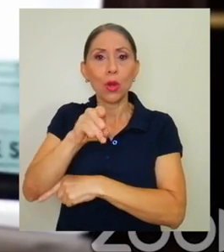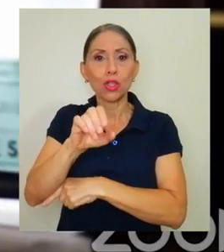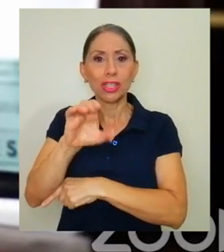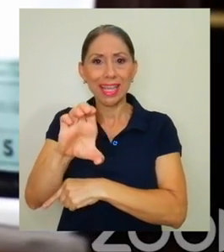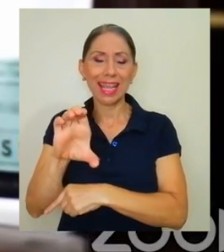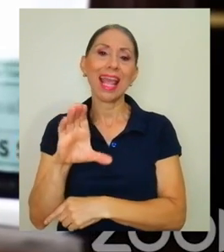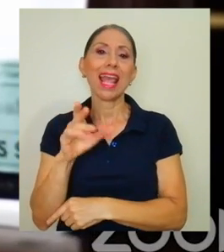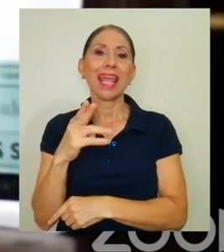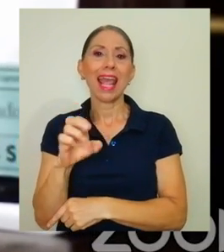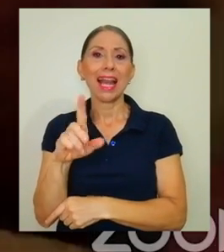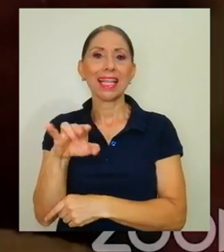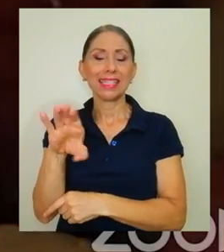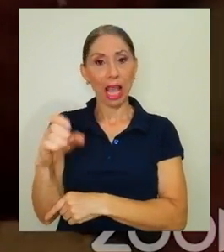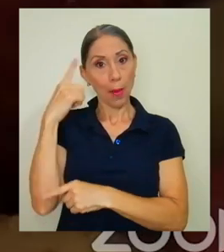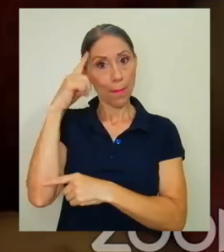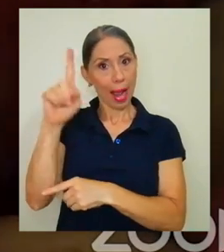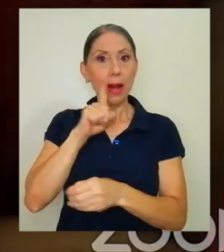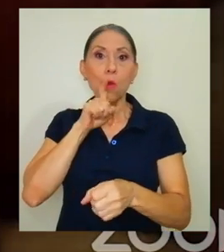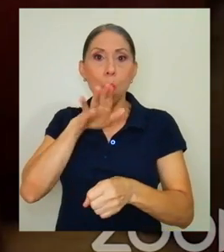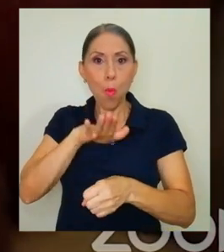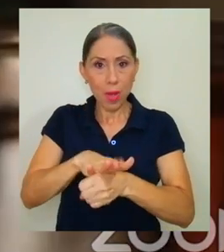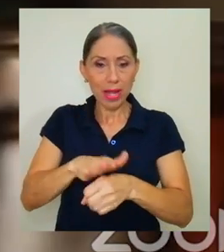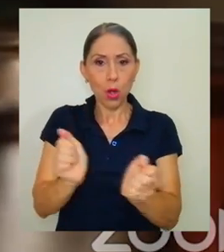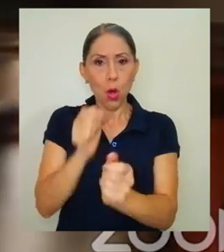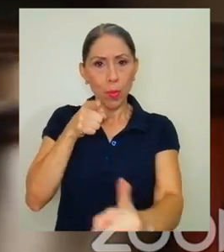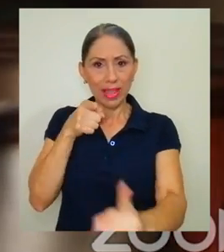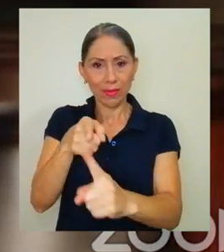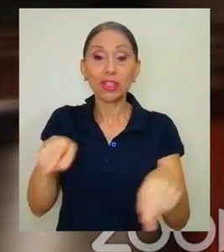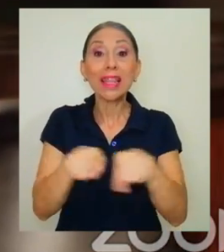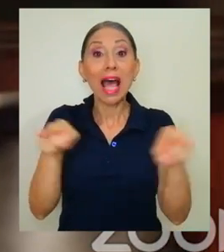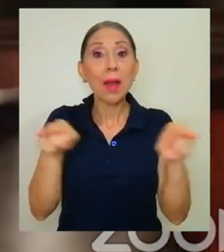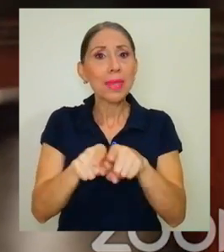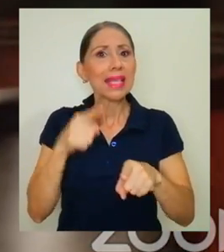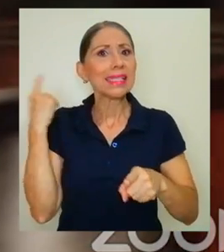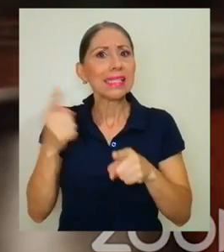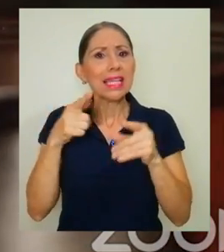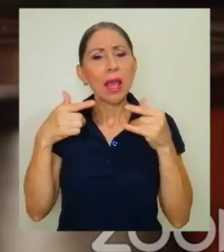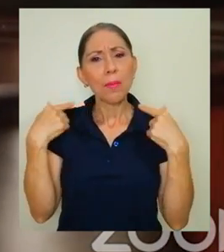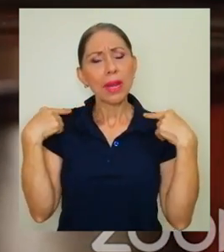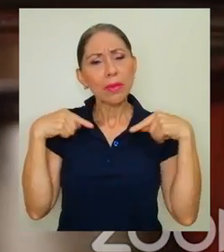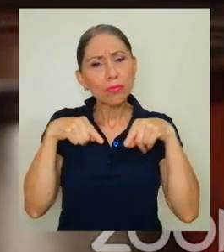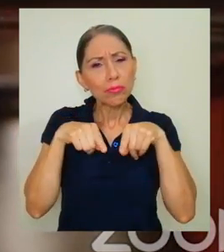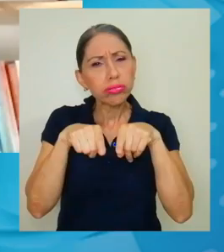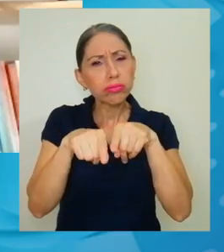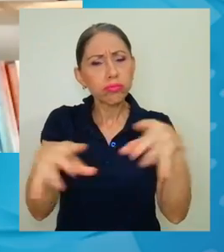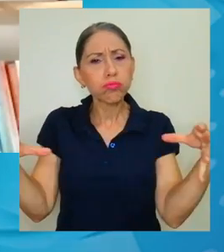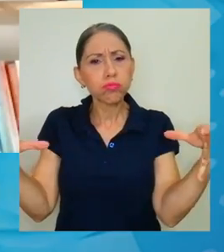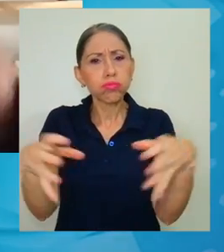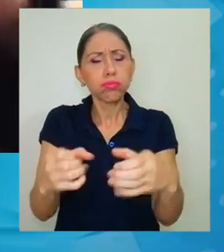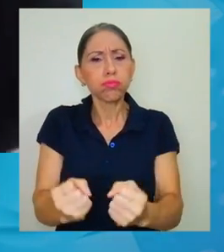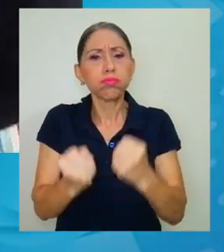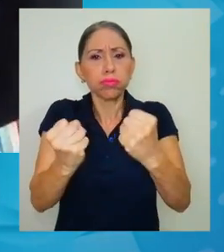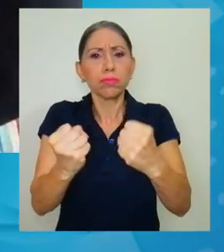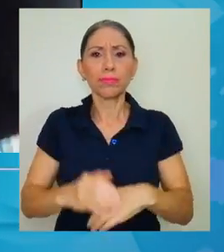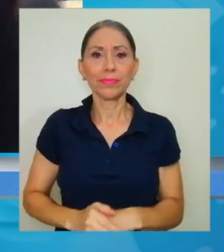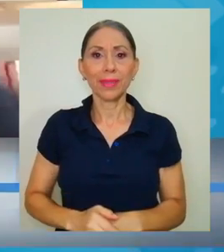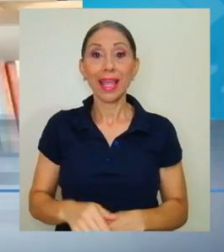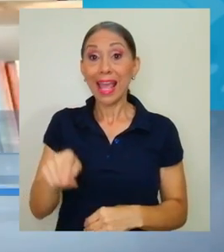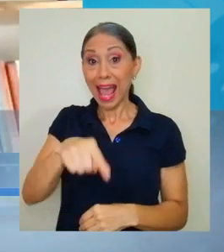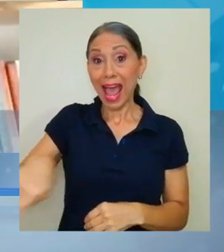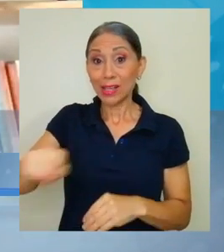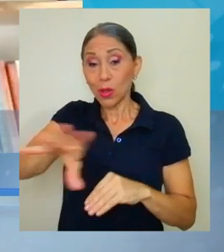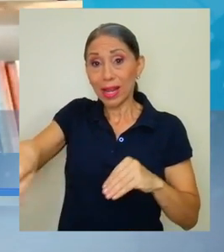ELICE, para el cumplimiento de objetivos. Además, fomentará una sinergia permanente entre ellas. Y a eso agreguémosle